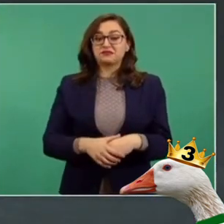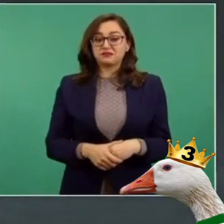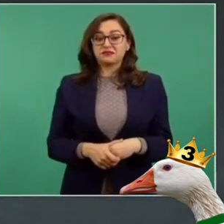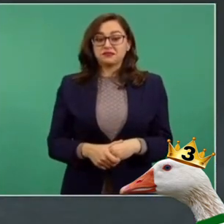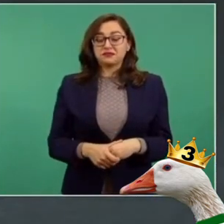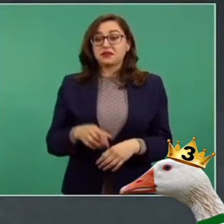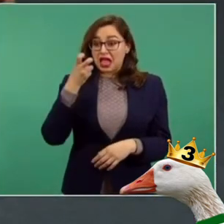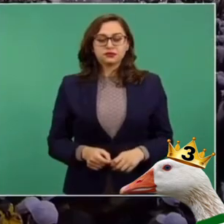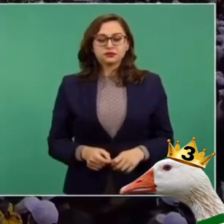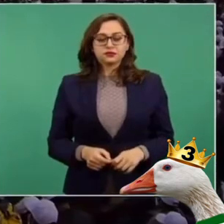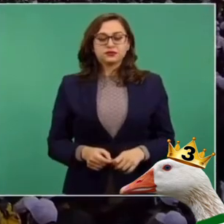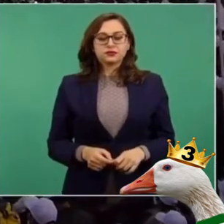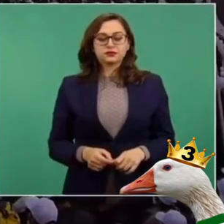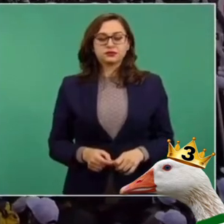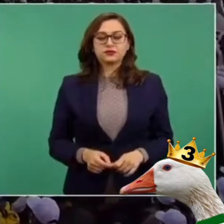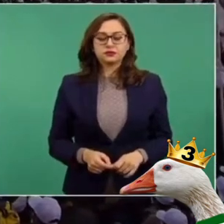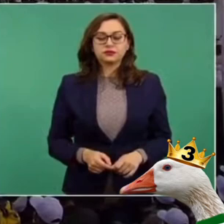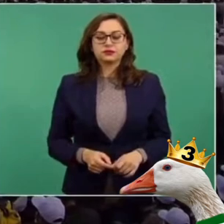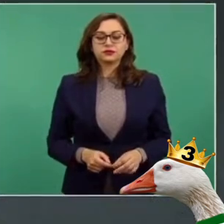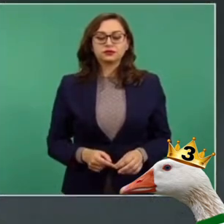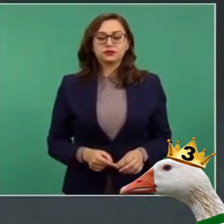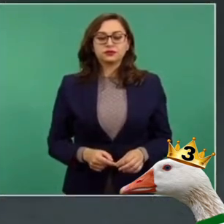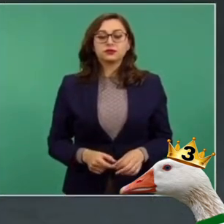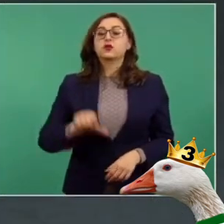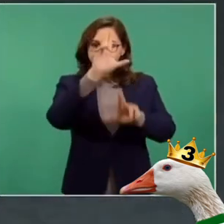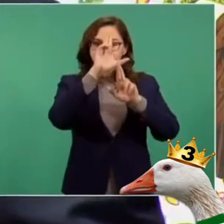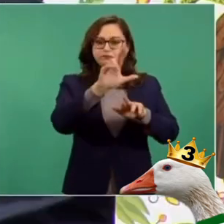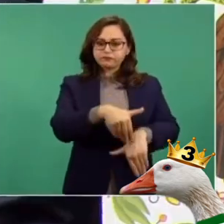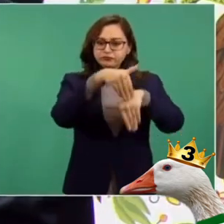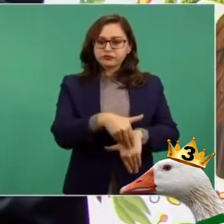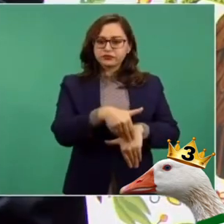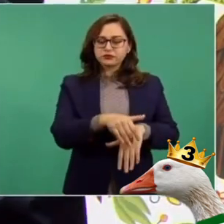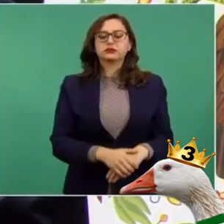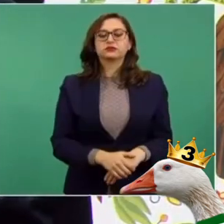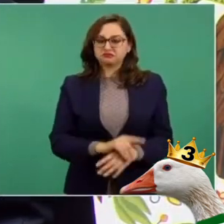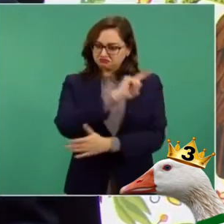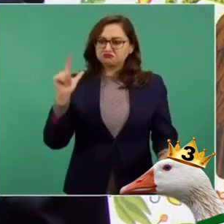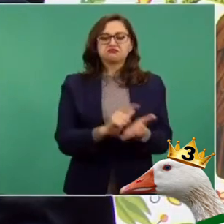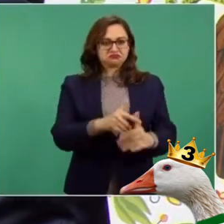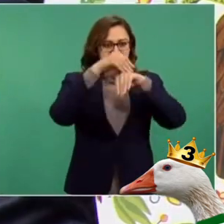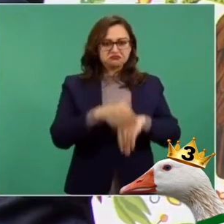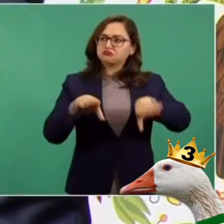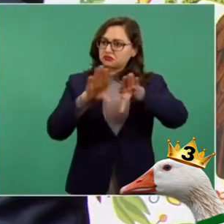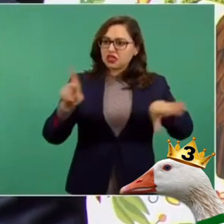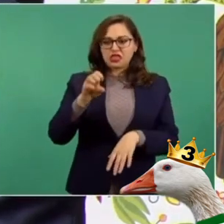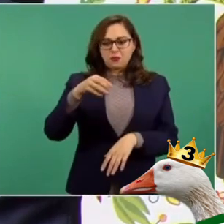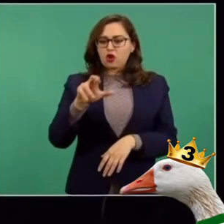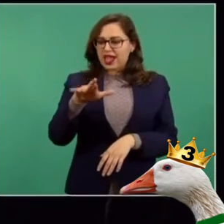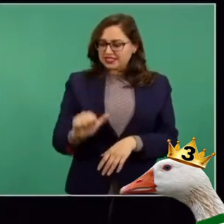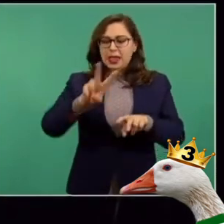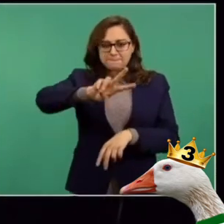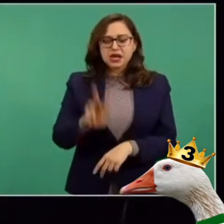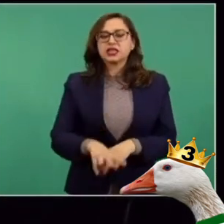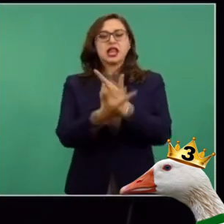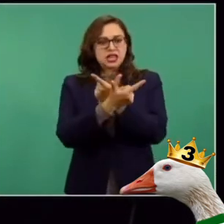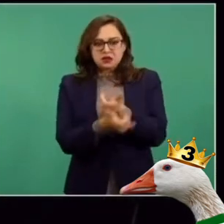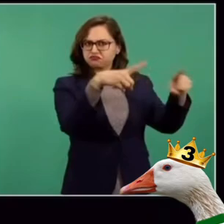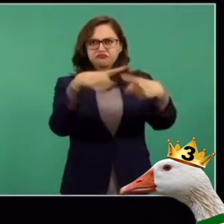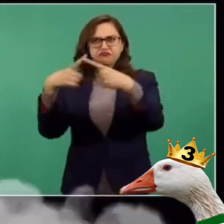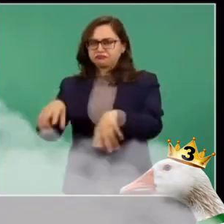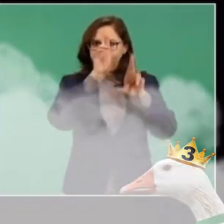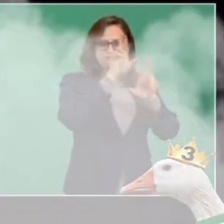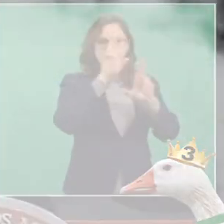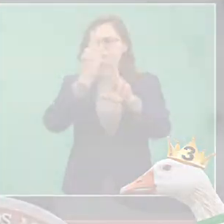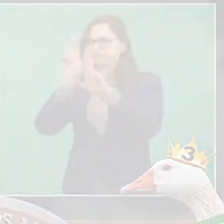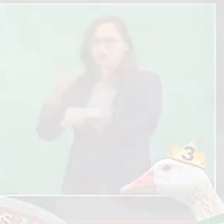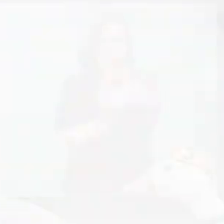a lo irreversible. Hoy se respeta la Constitución. Hay legalidad y democracia. Se garantizan las libertades y el derecho a disentir.